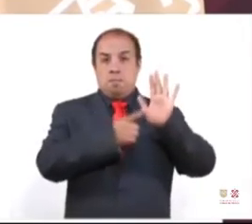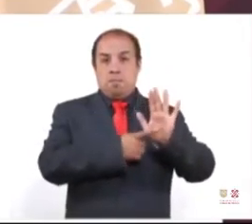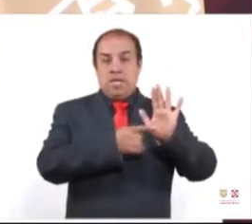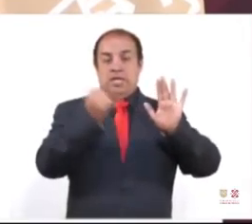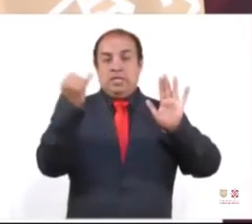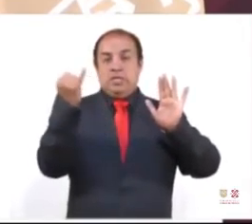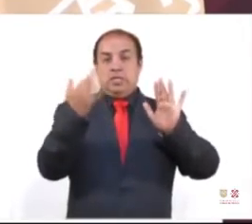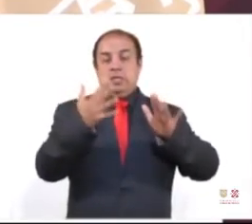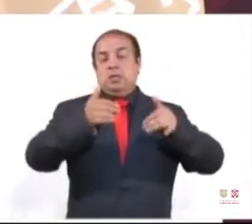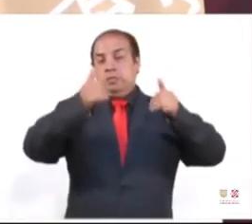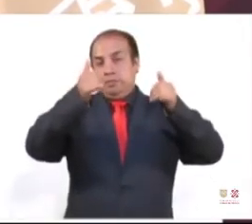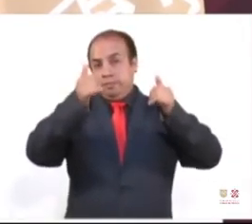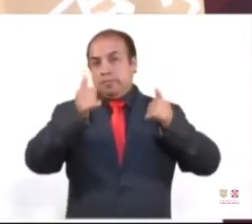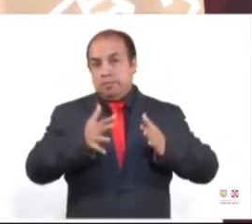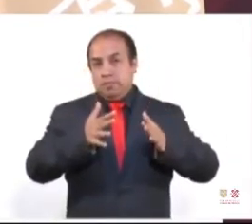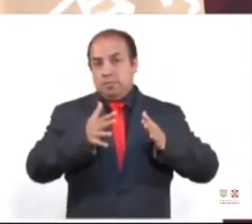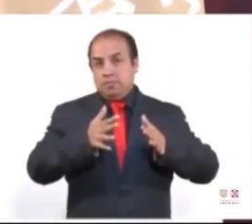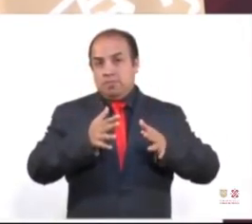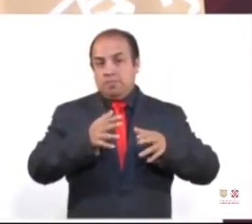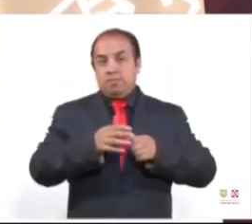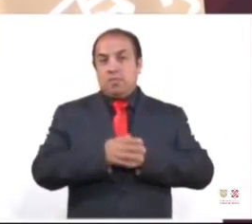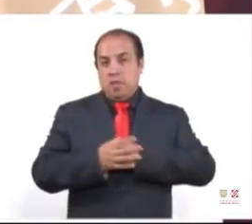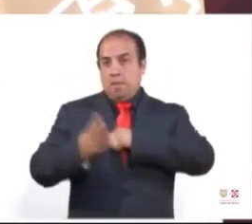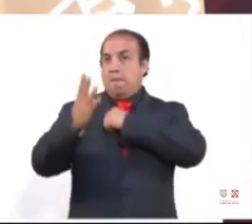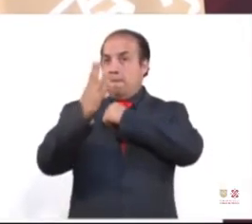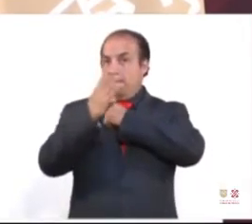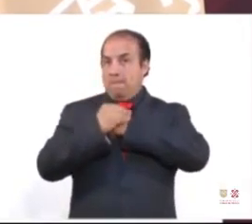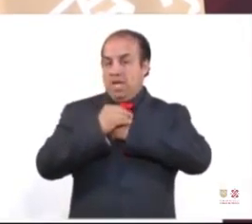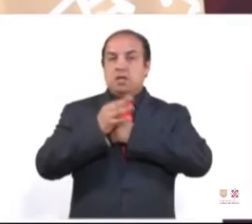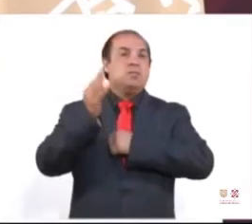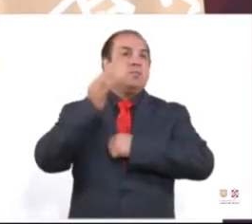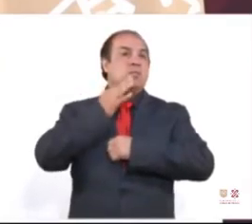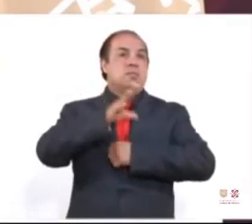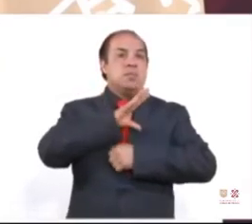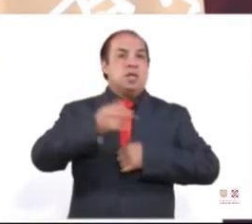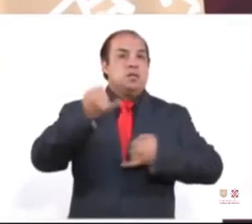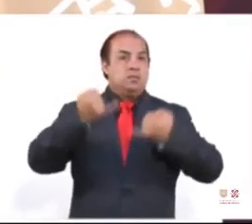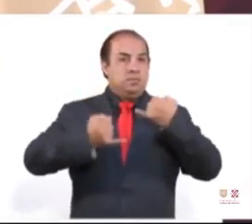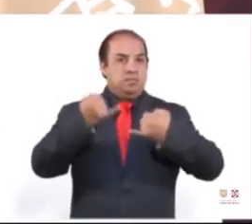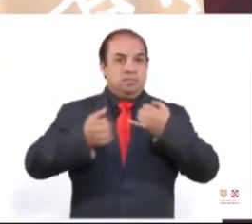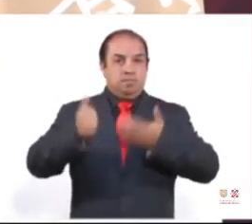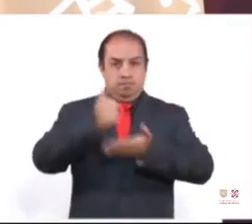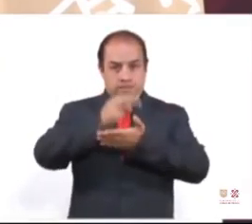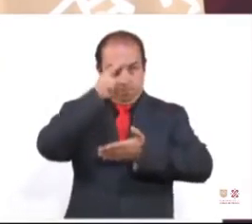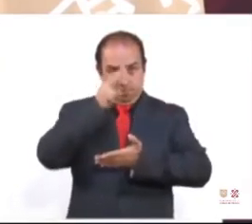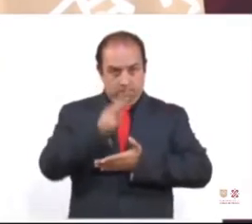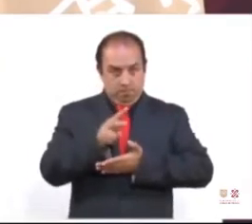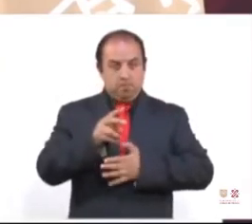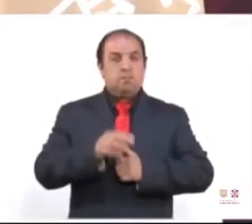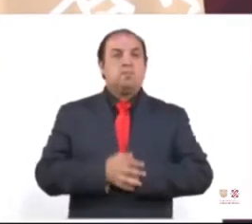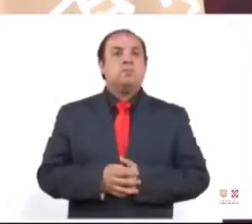que me autorizó la Fiscalía General de Justicia de la Ciudad de México